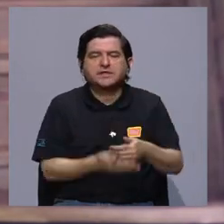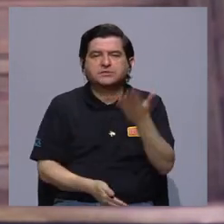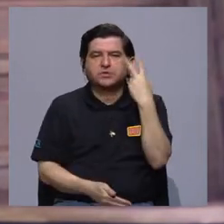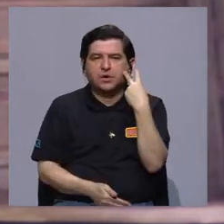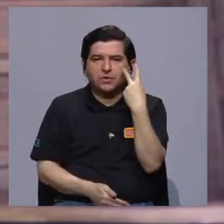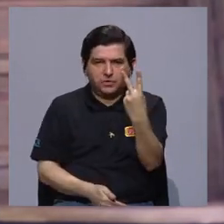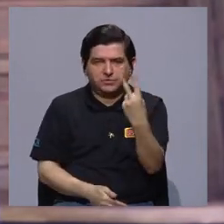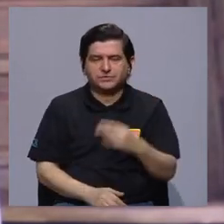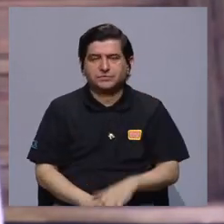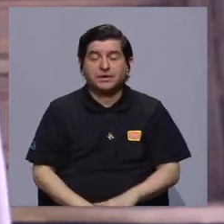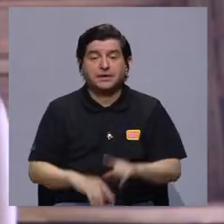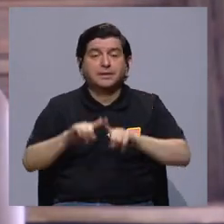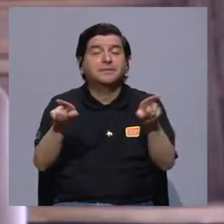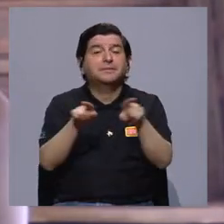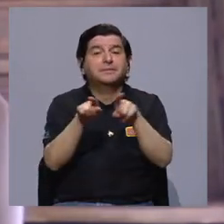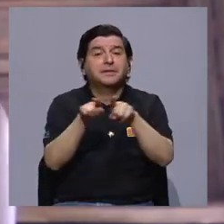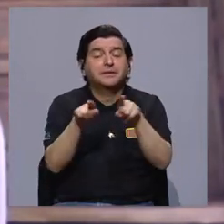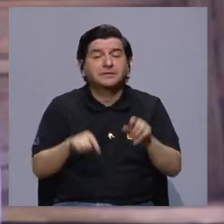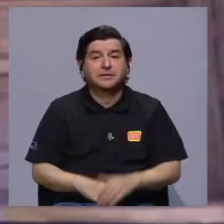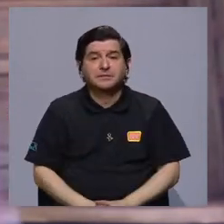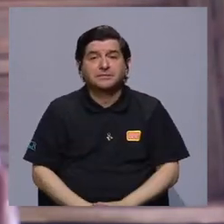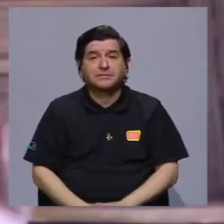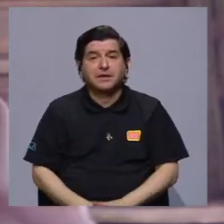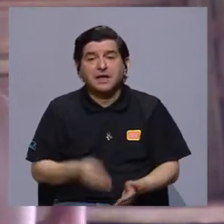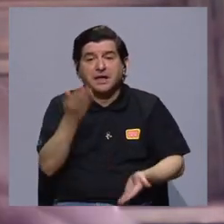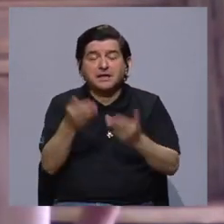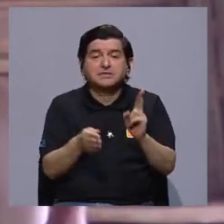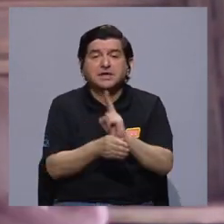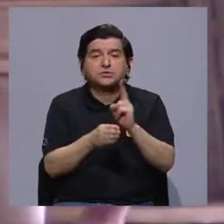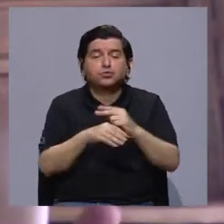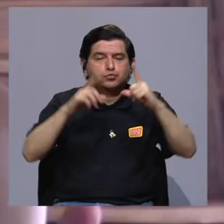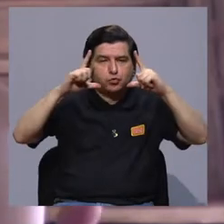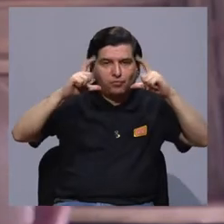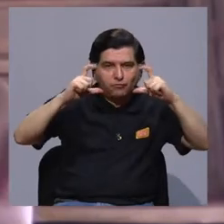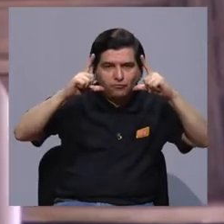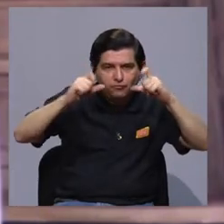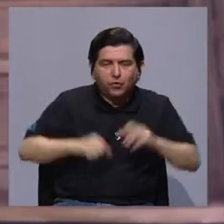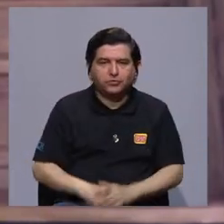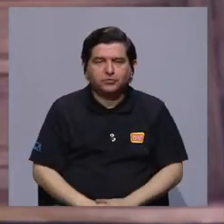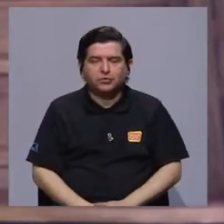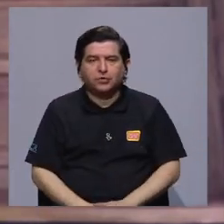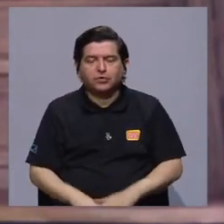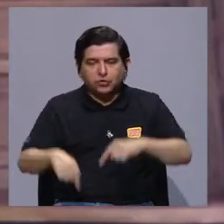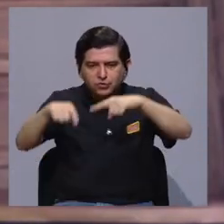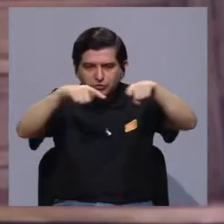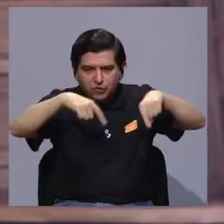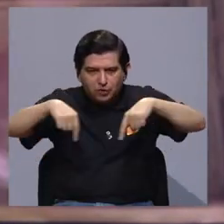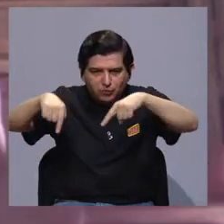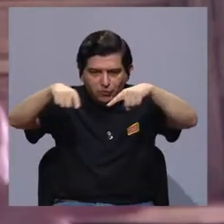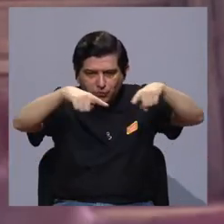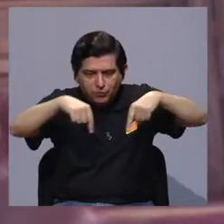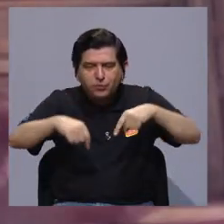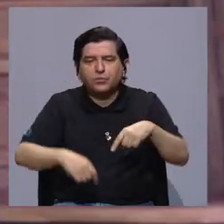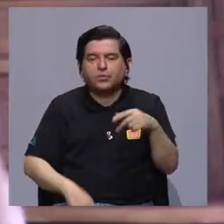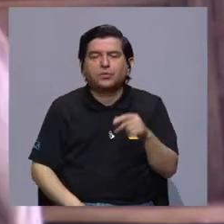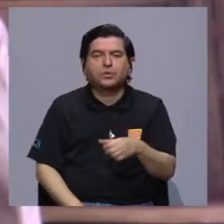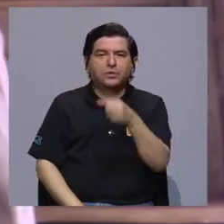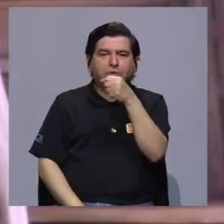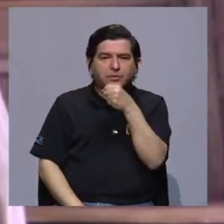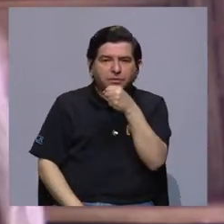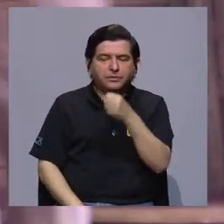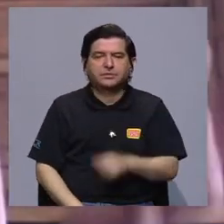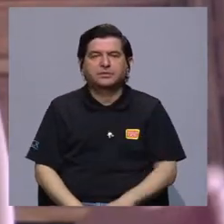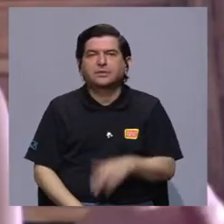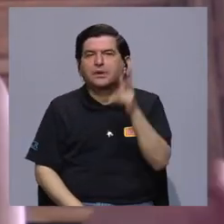audiovisuales, ¿verdad? Pero también puede ser uso de fotografías, de registro sonoro, ¿verdad? O sea, también puede pensarse